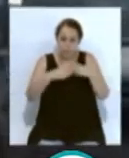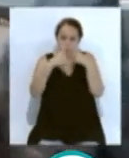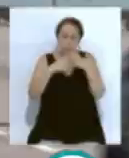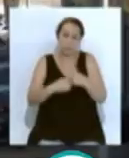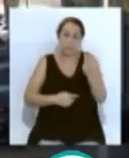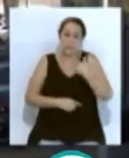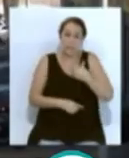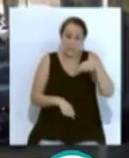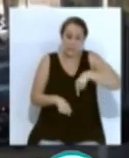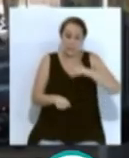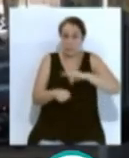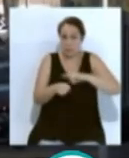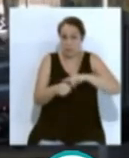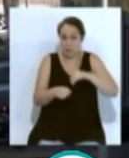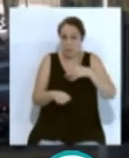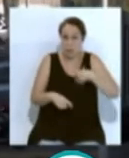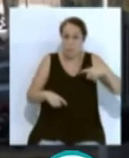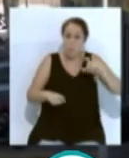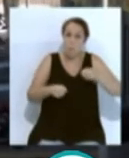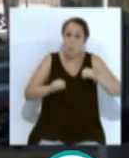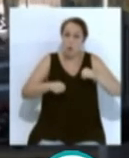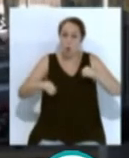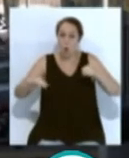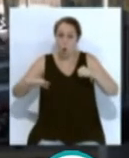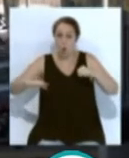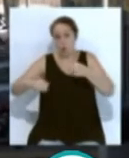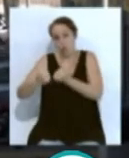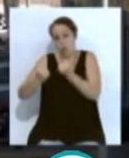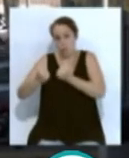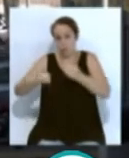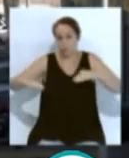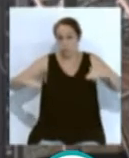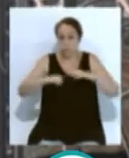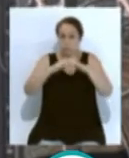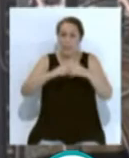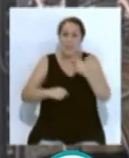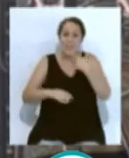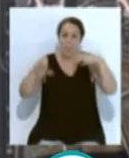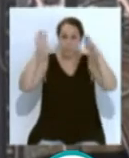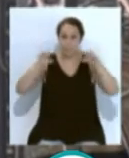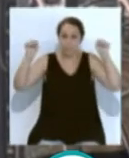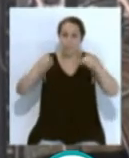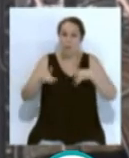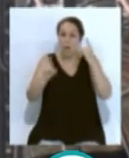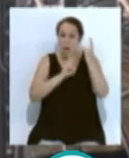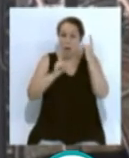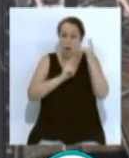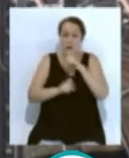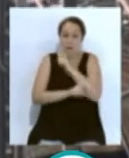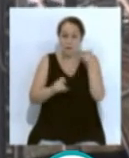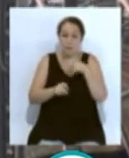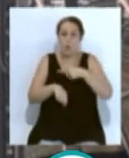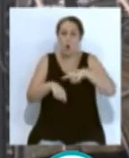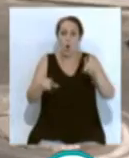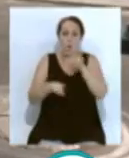colisionar contra un coche según fuentes de la Guardia Civil de Tráfico. Varias llamadas de particulares alertaron sobre las 11 de la